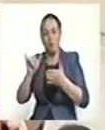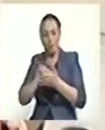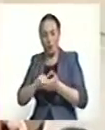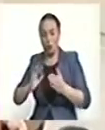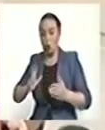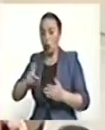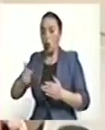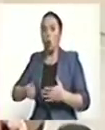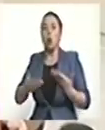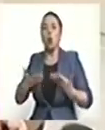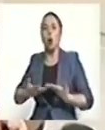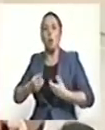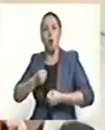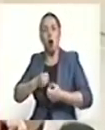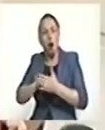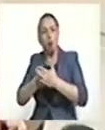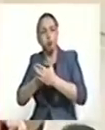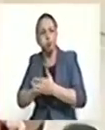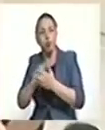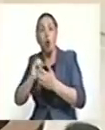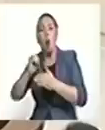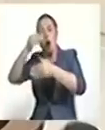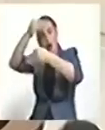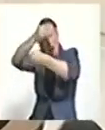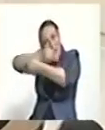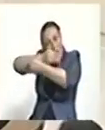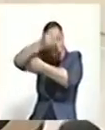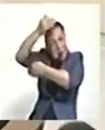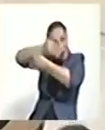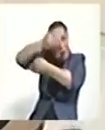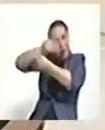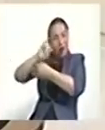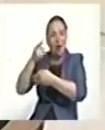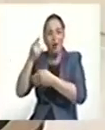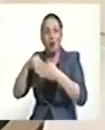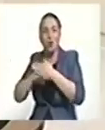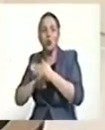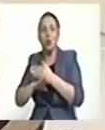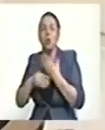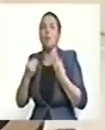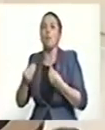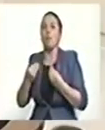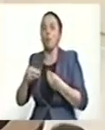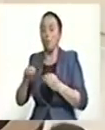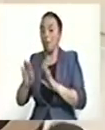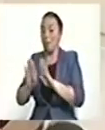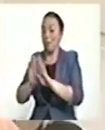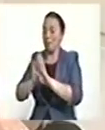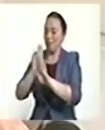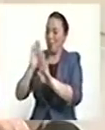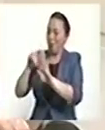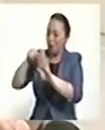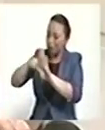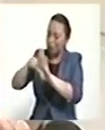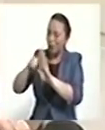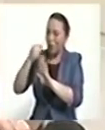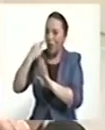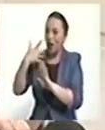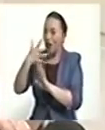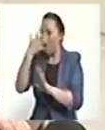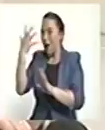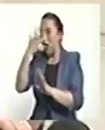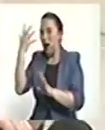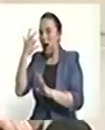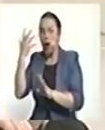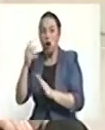para financiar, promover y ocultarla. Que además las han convertido acá en el mecanismo para que por la puerta de atrás se le empiece a dar un